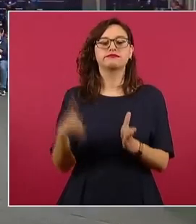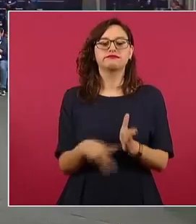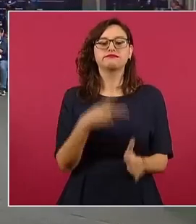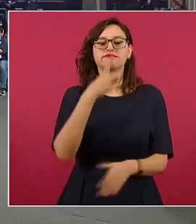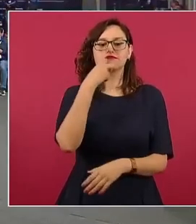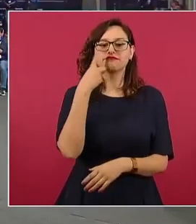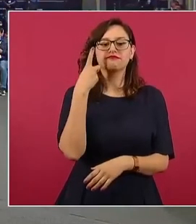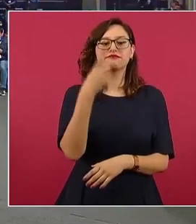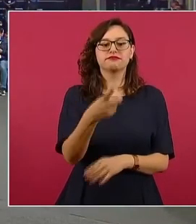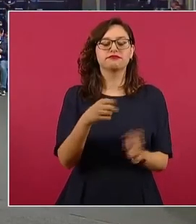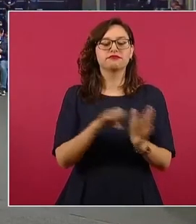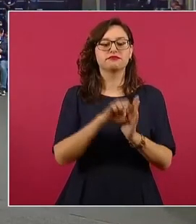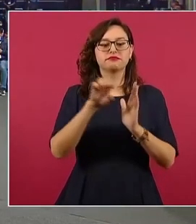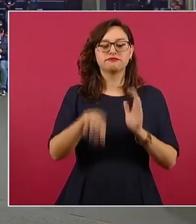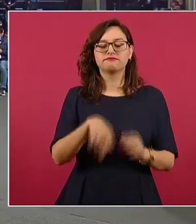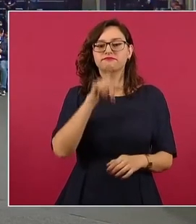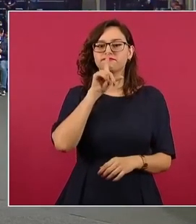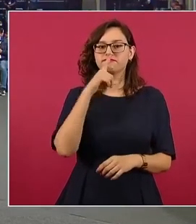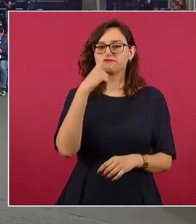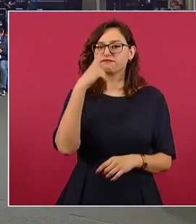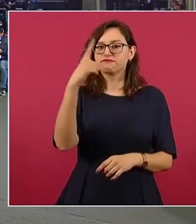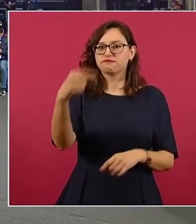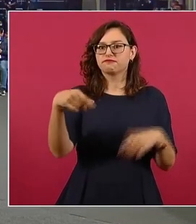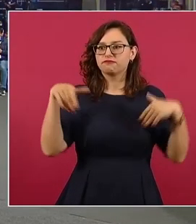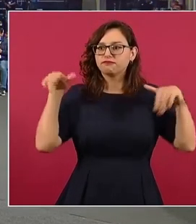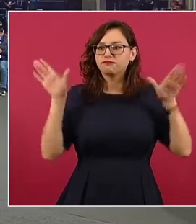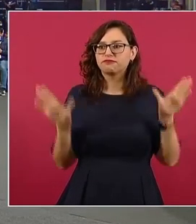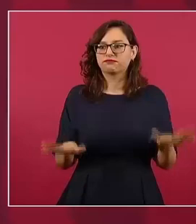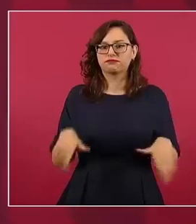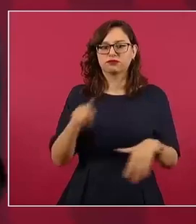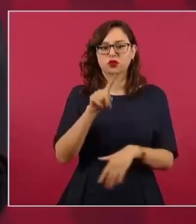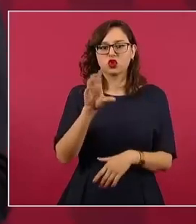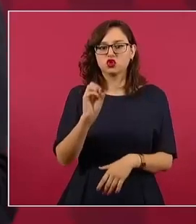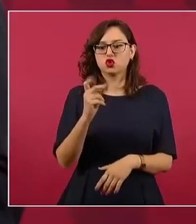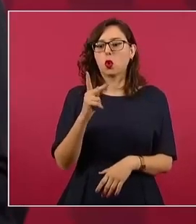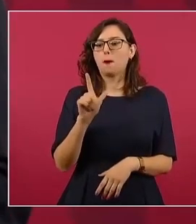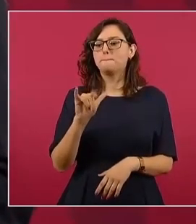el zopilote es náhuatl.